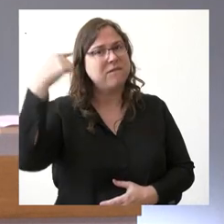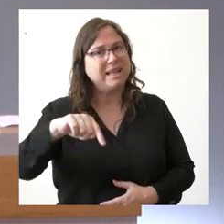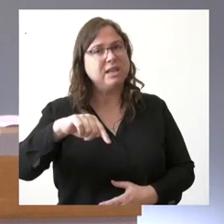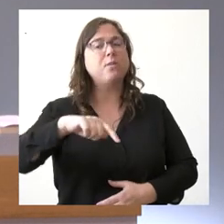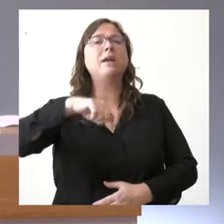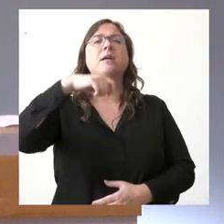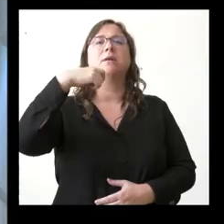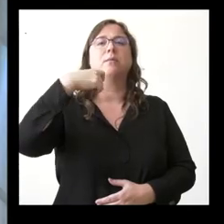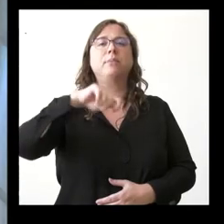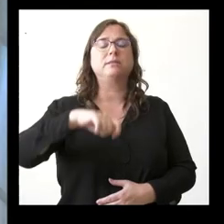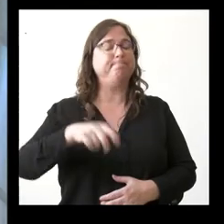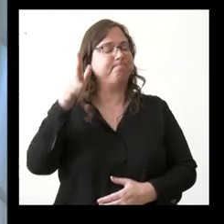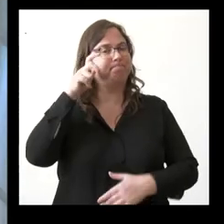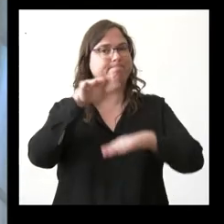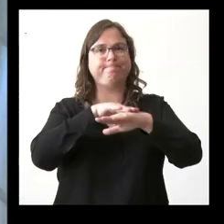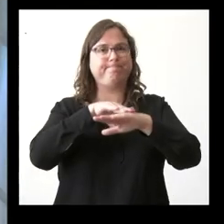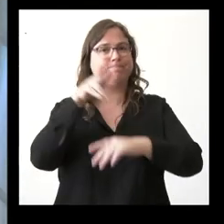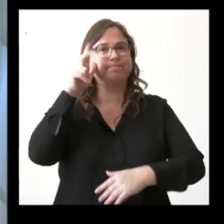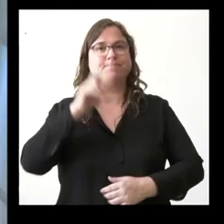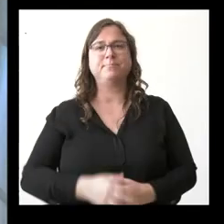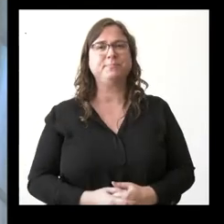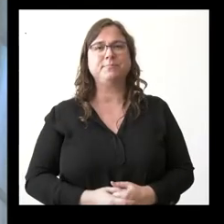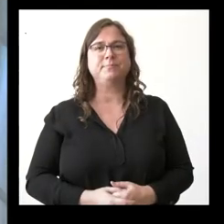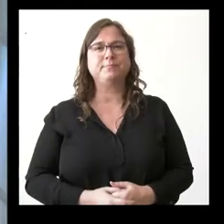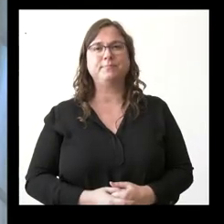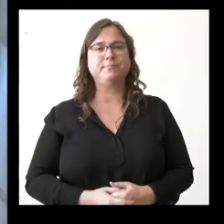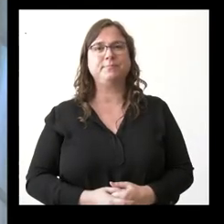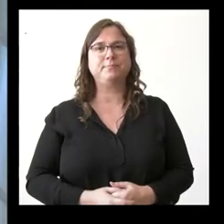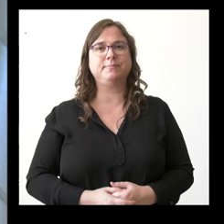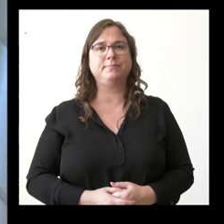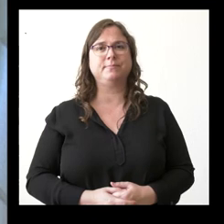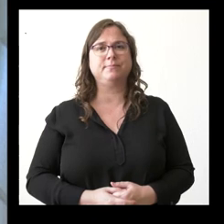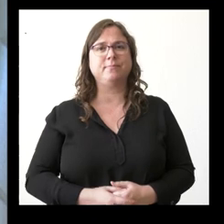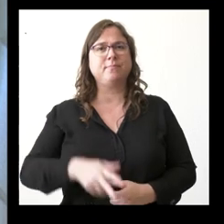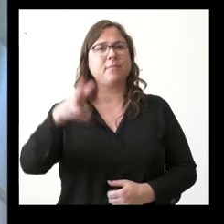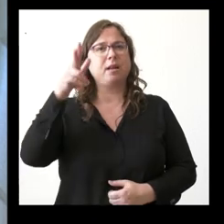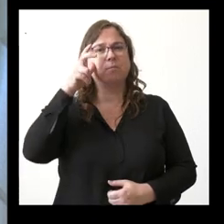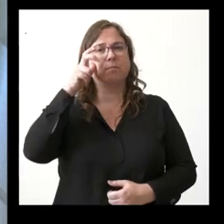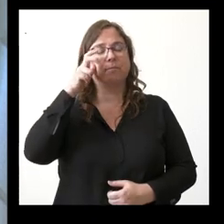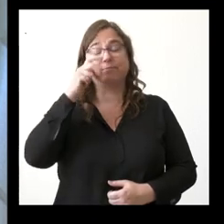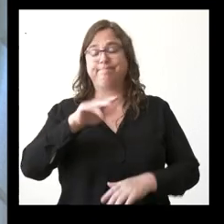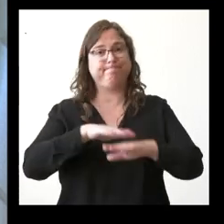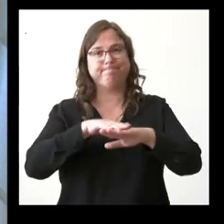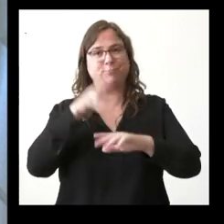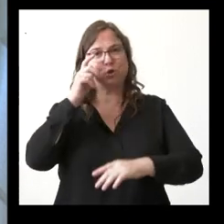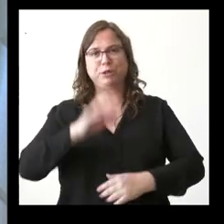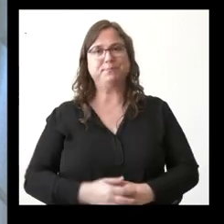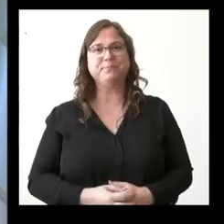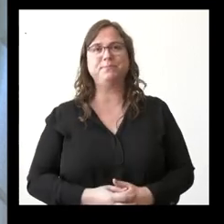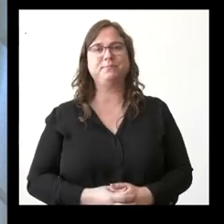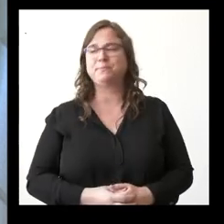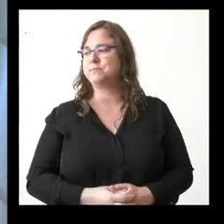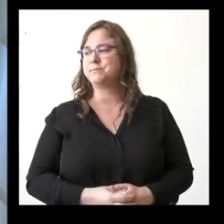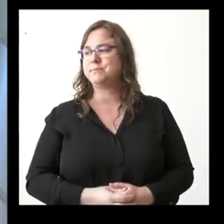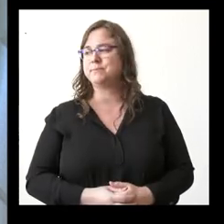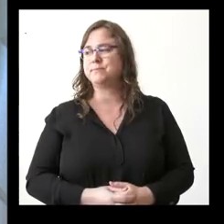para reconducir el diálogo social porque los sindicatos han dicho que estaba que está herido de muerte después de del anuncio